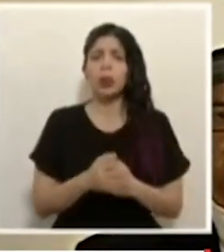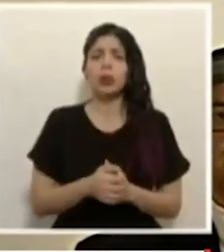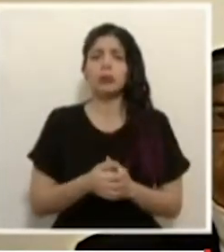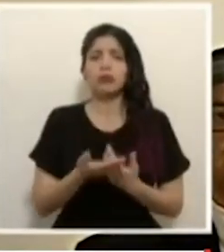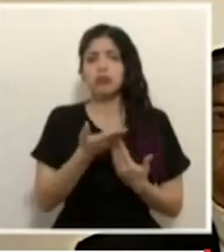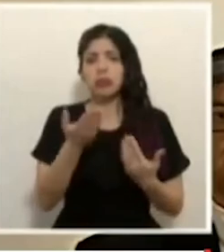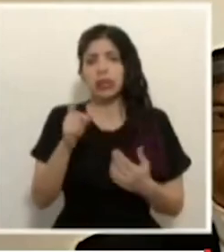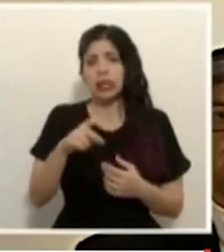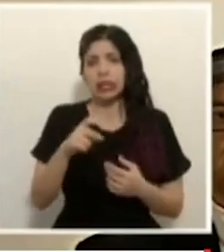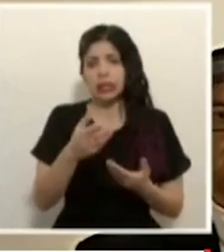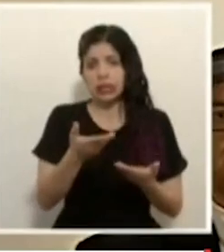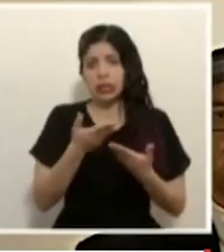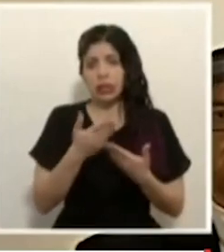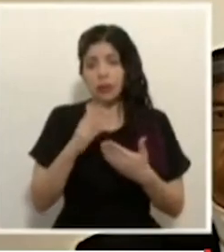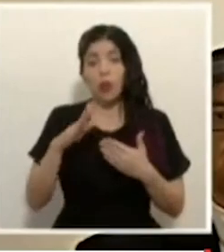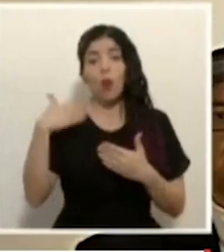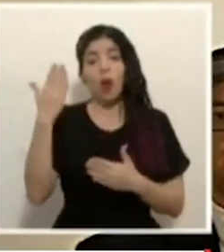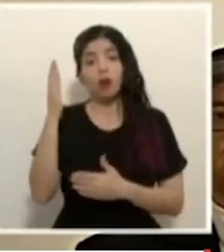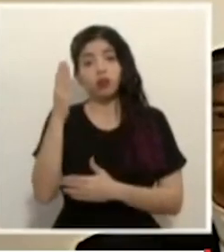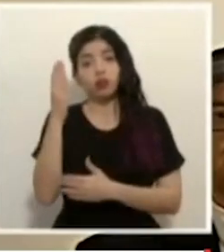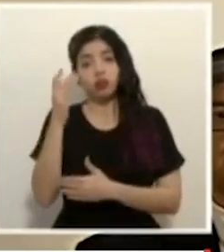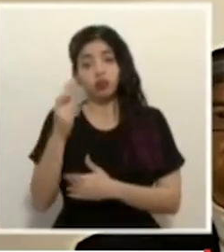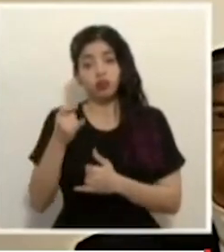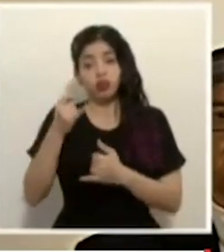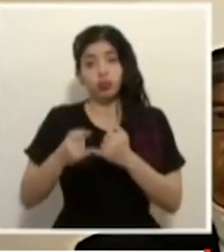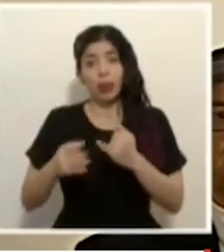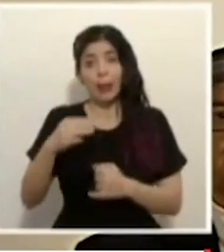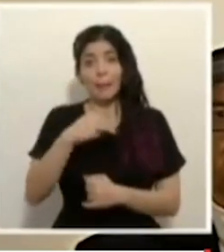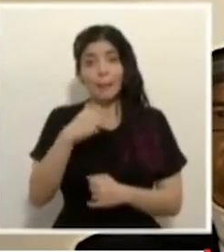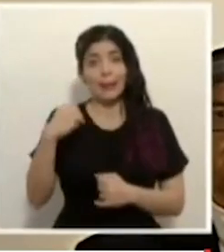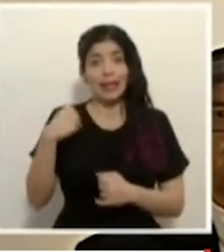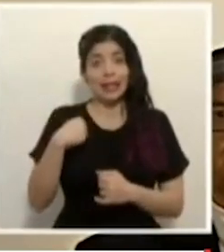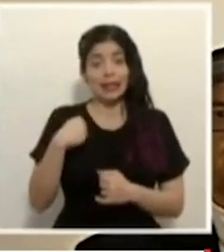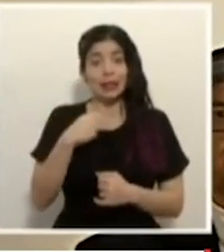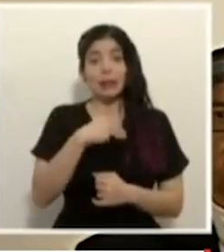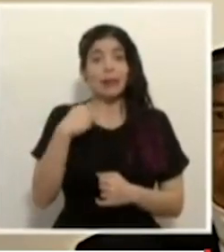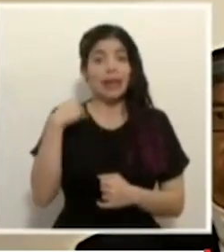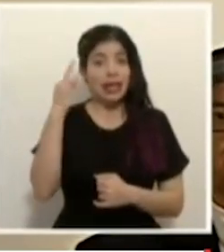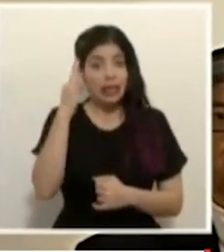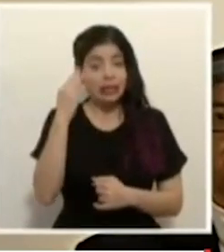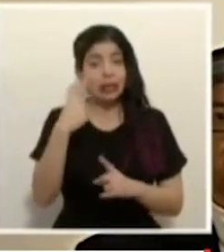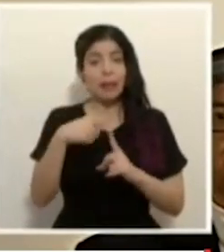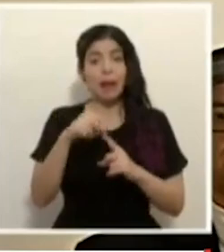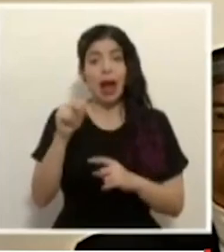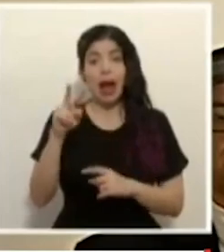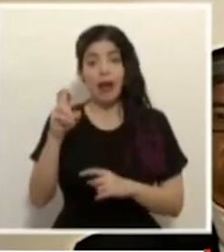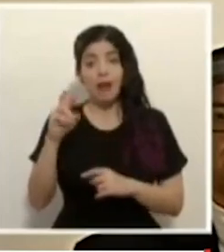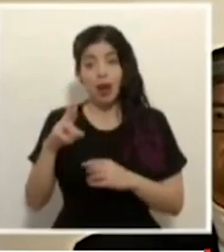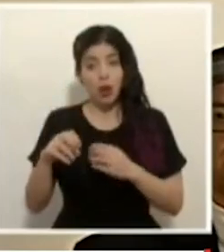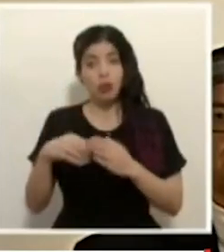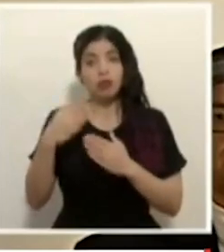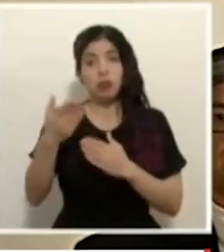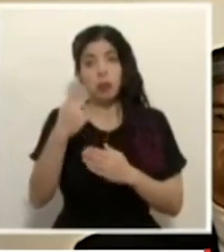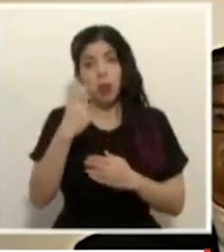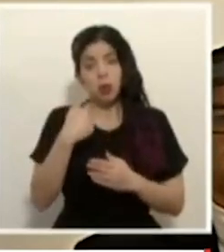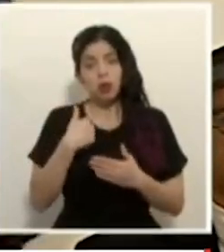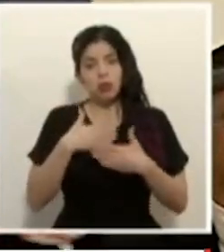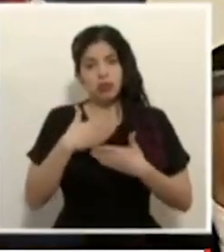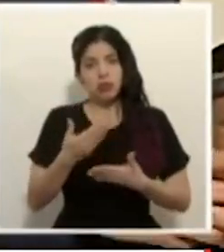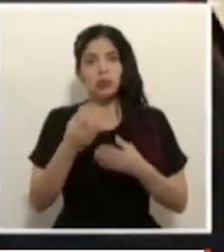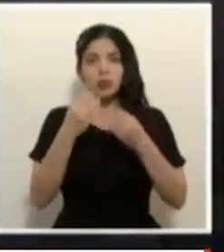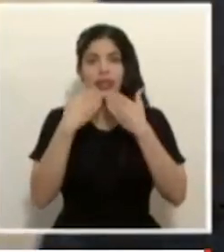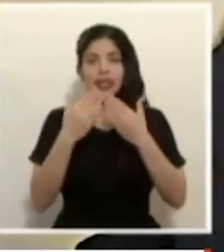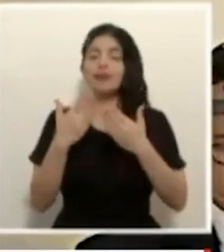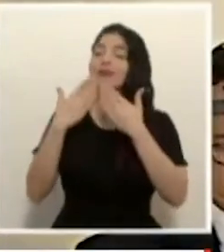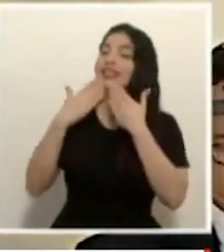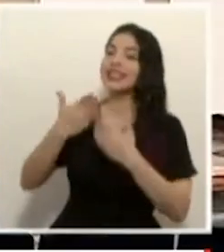tengan a bien plantearme luego de la intervención del Ministro, la Ministra y de don Álvaro de la ABC. Muchas gracias. Muchas gracias, señor